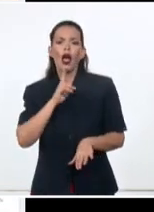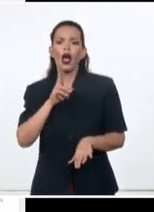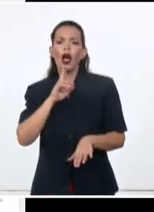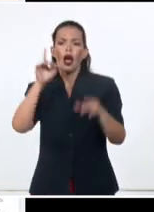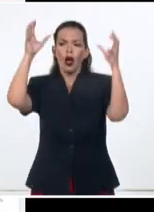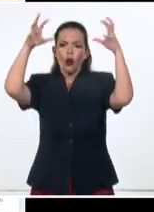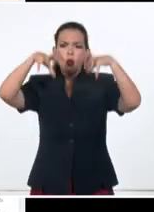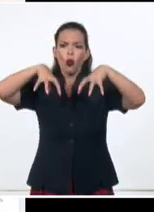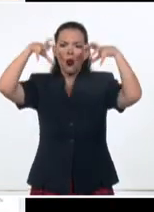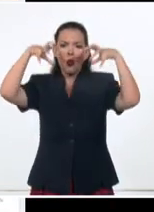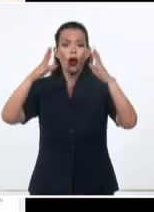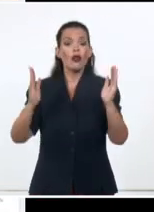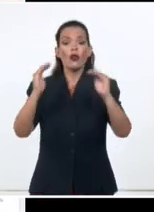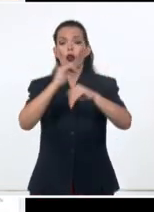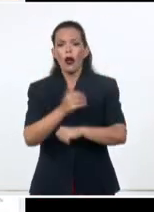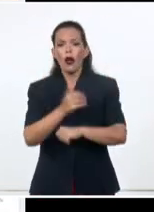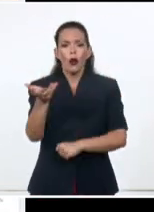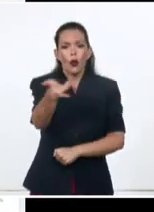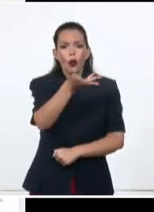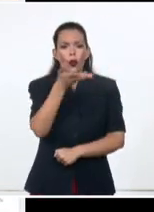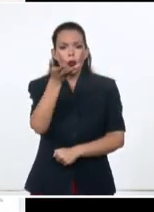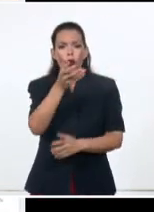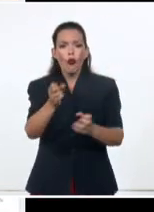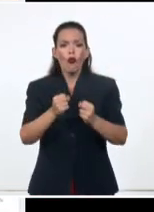hace más complejas las acciones de extinción.